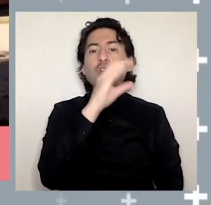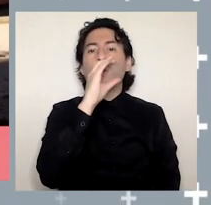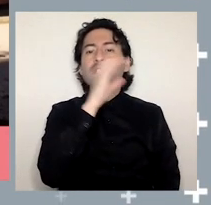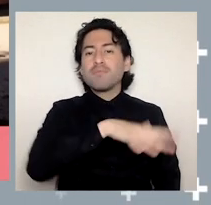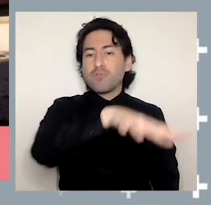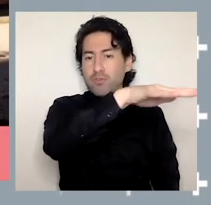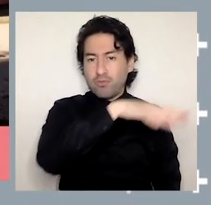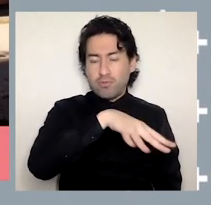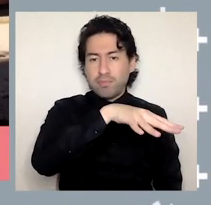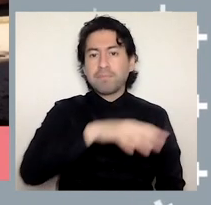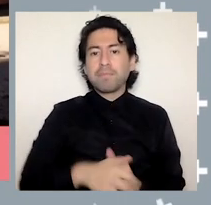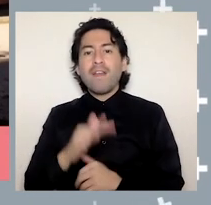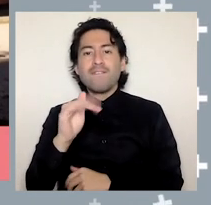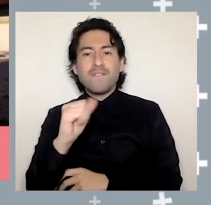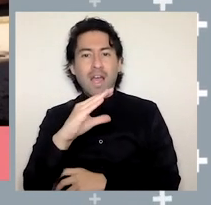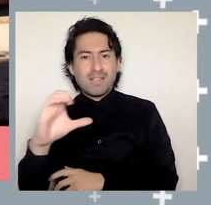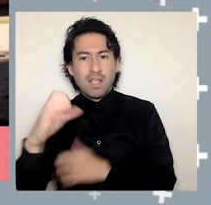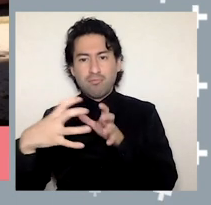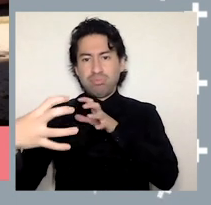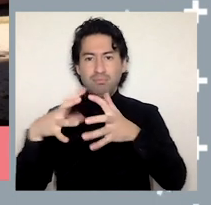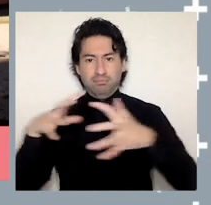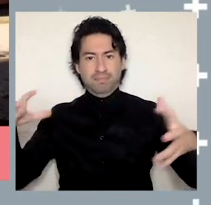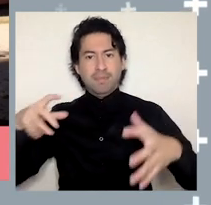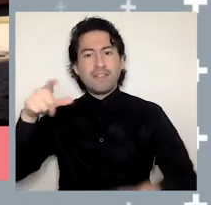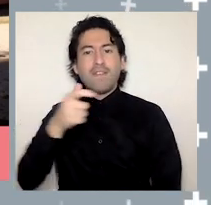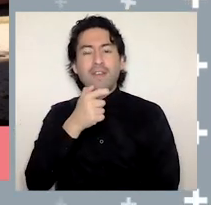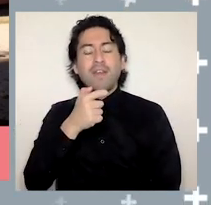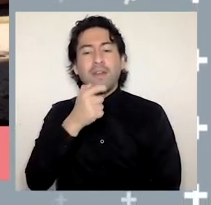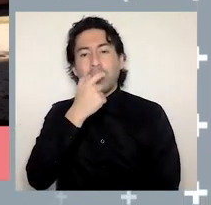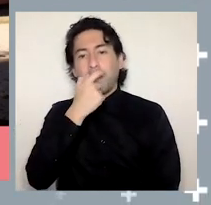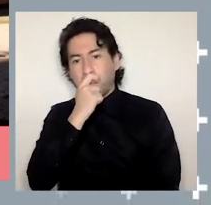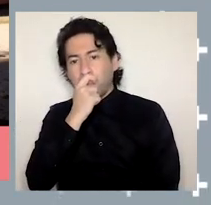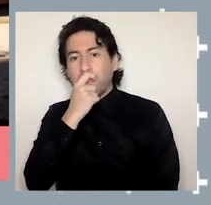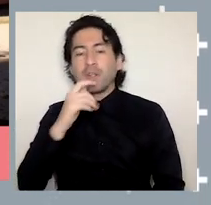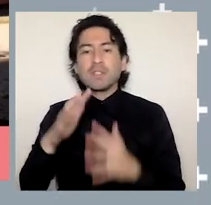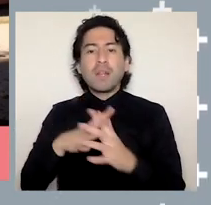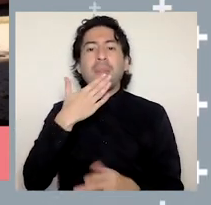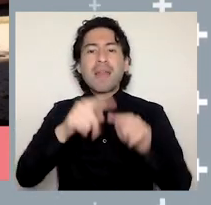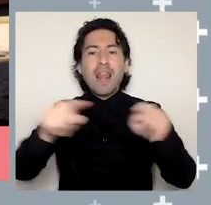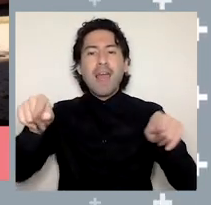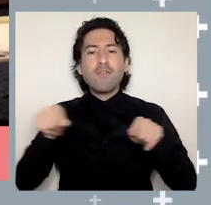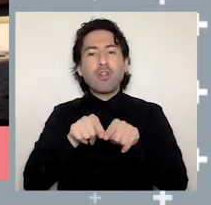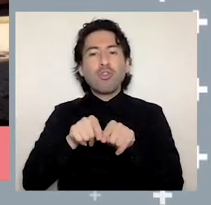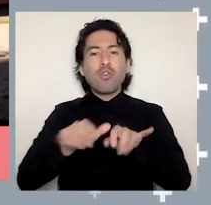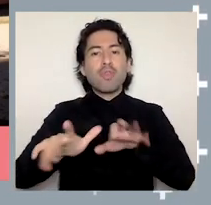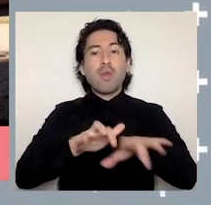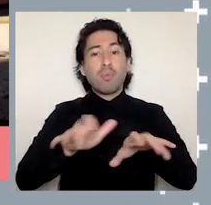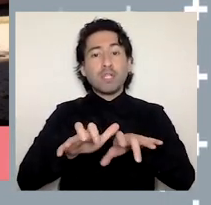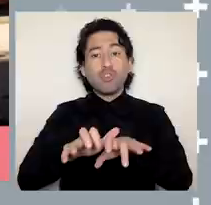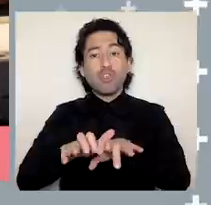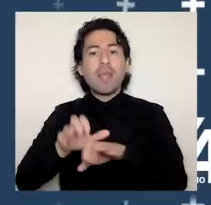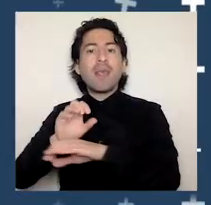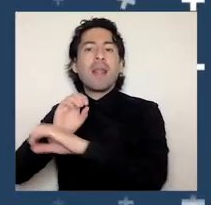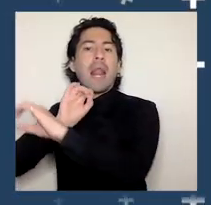Concepción, la ampliación fase en el Campus Fernando May, y el laboratorio de computación en el Campus La